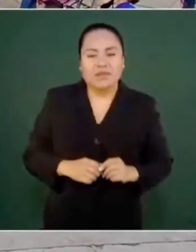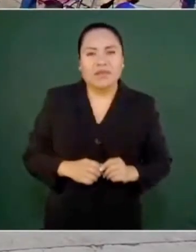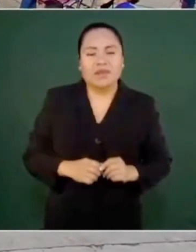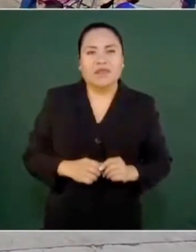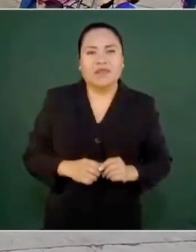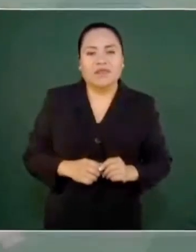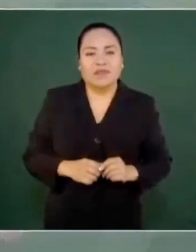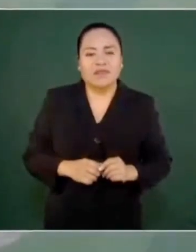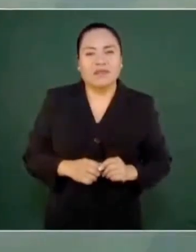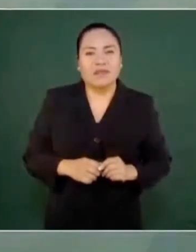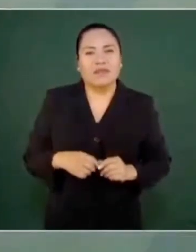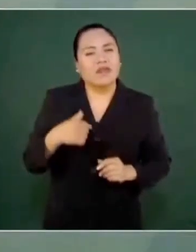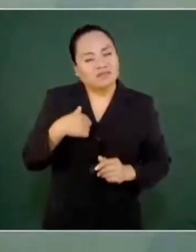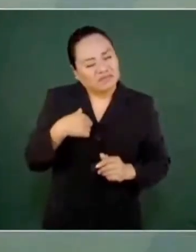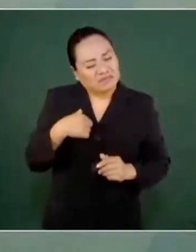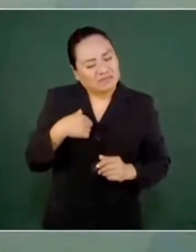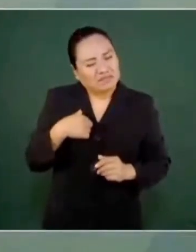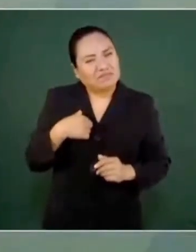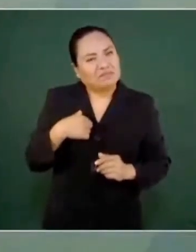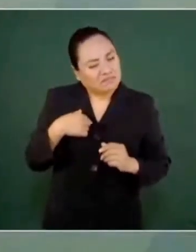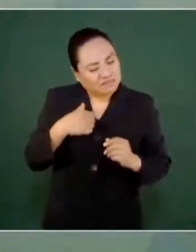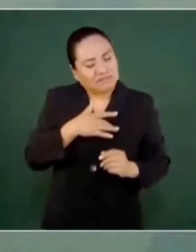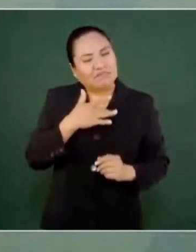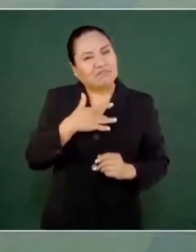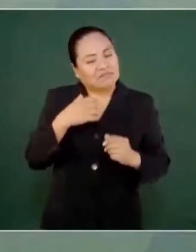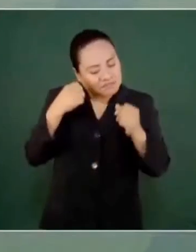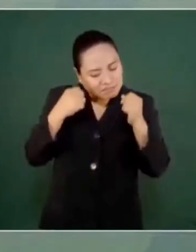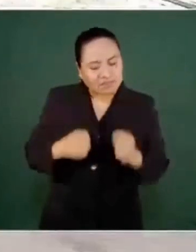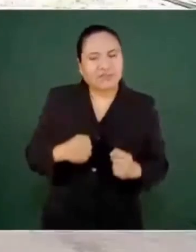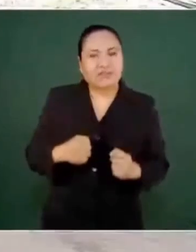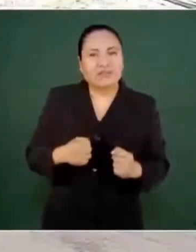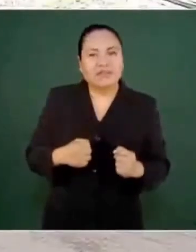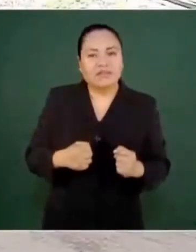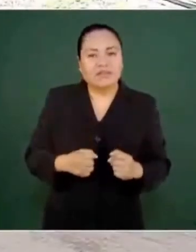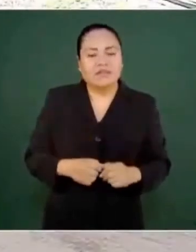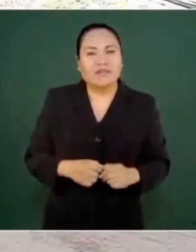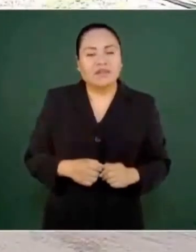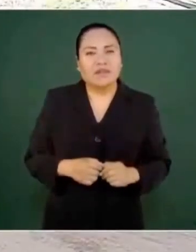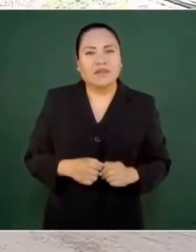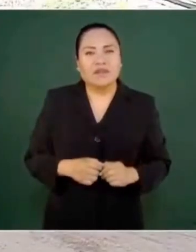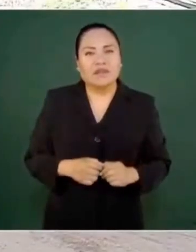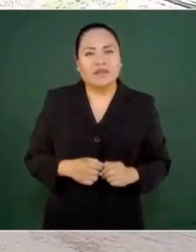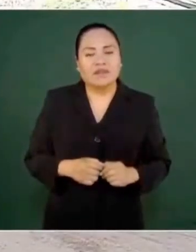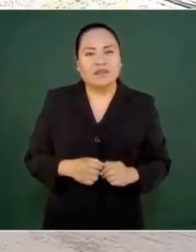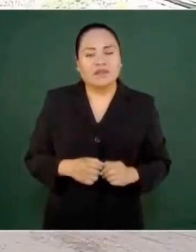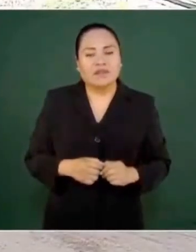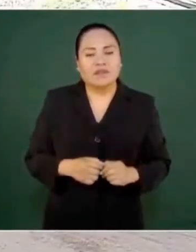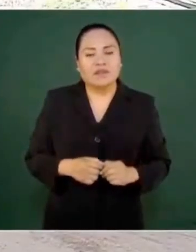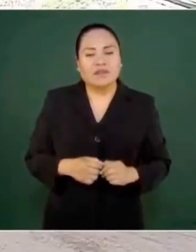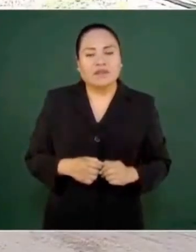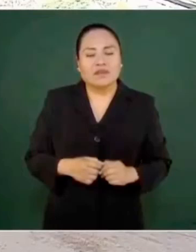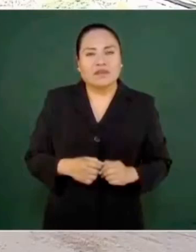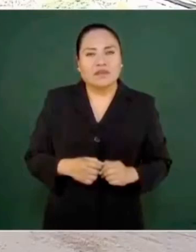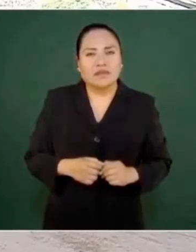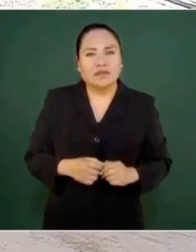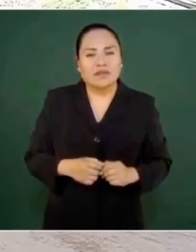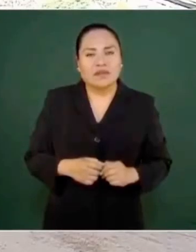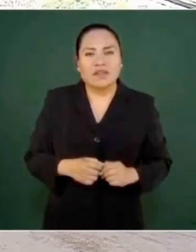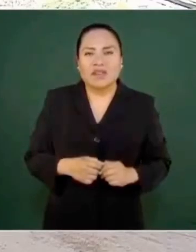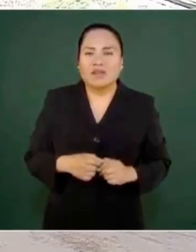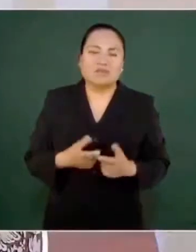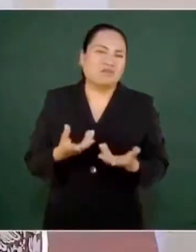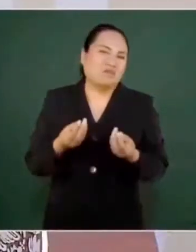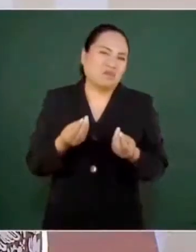Estoy seguro, pues, que todo es política